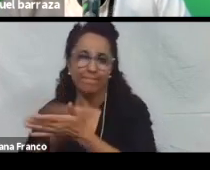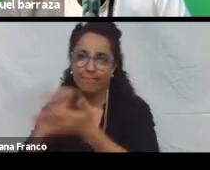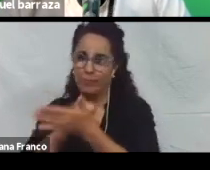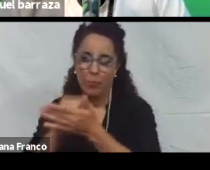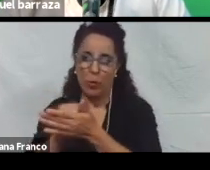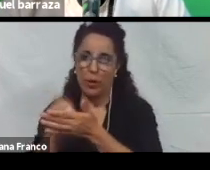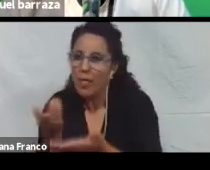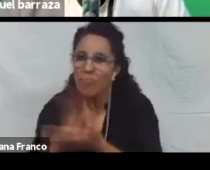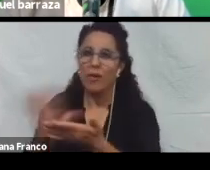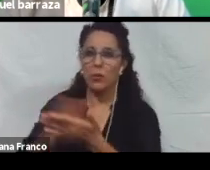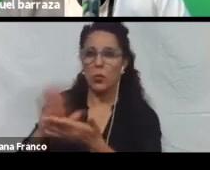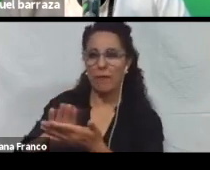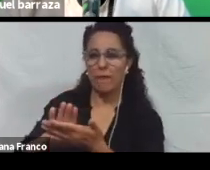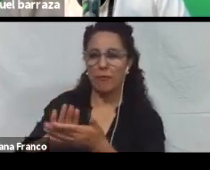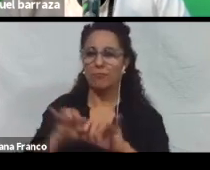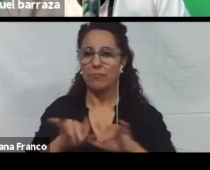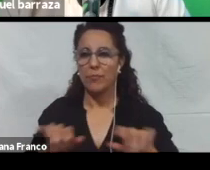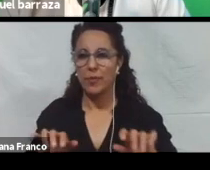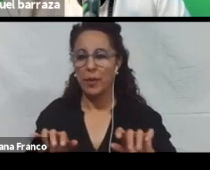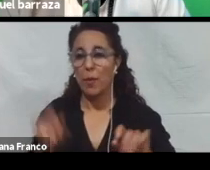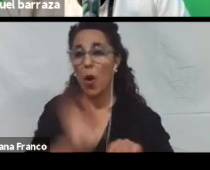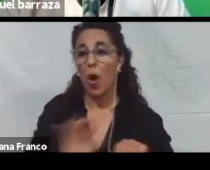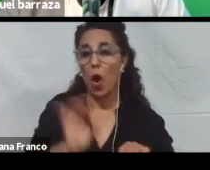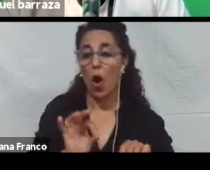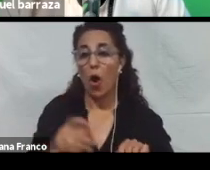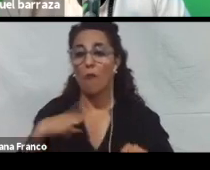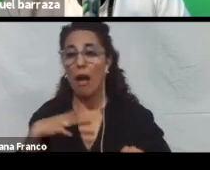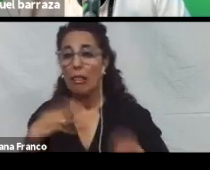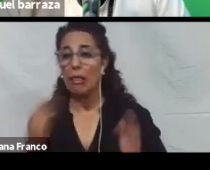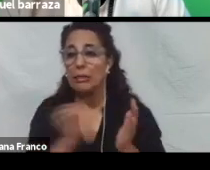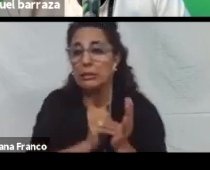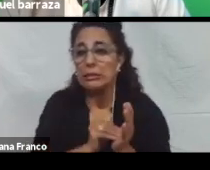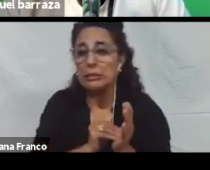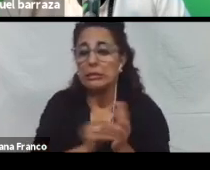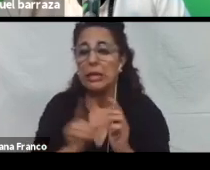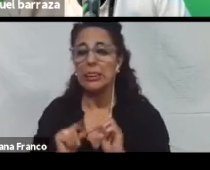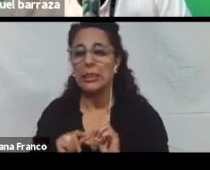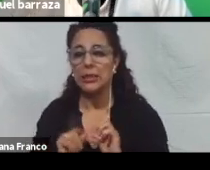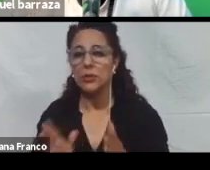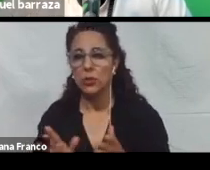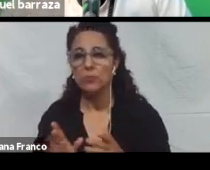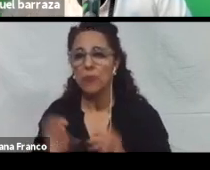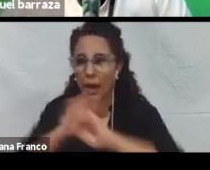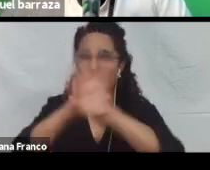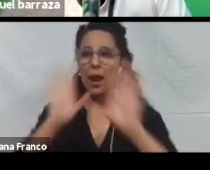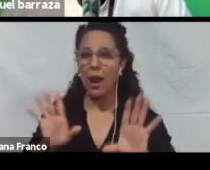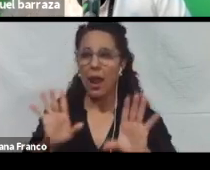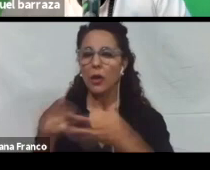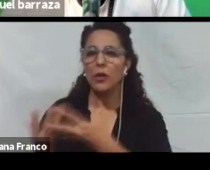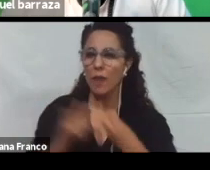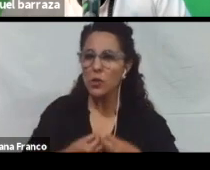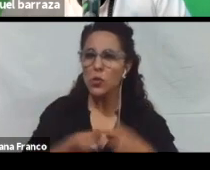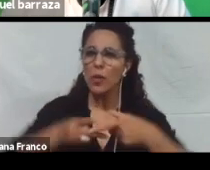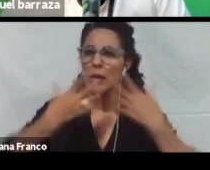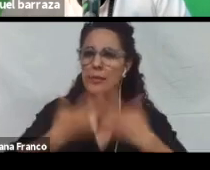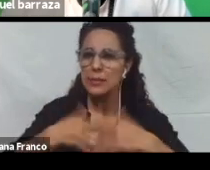Cuando te estás tipeando o te faltó algún dato. Esos errores van a estar claros. Te va a ayudar el sistema para que